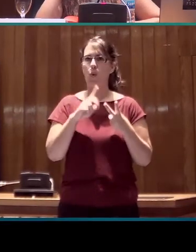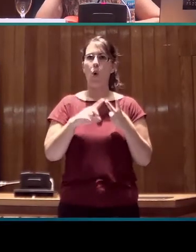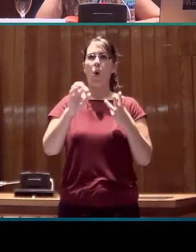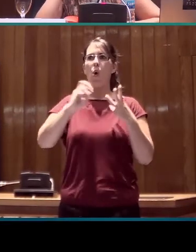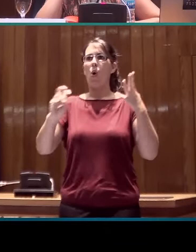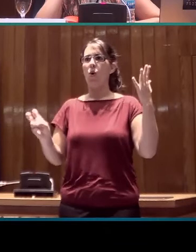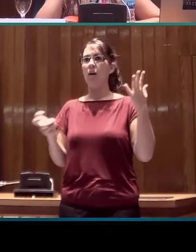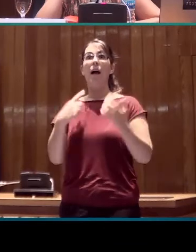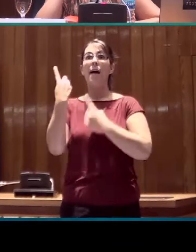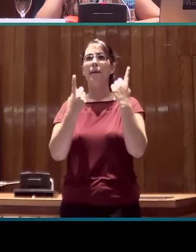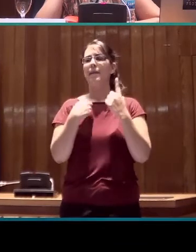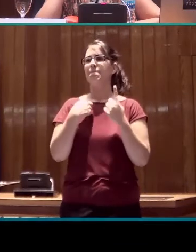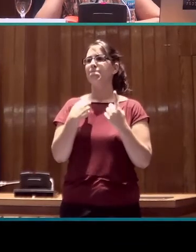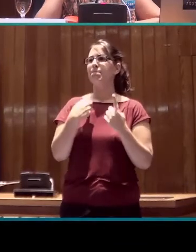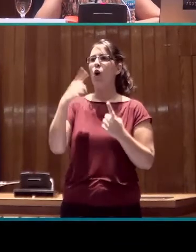fácil.